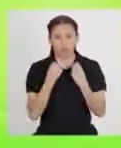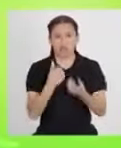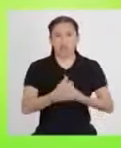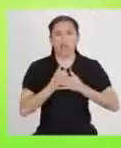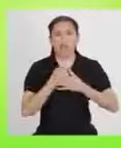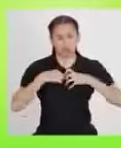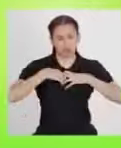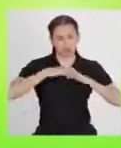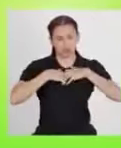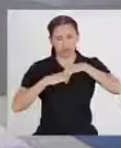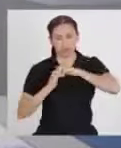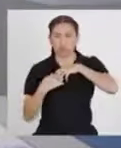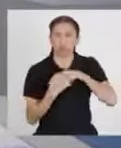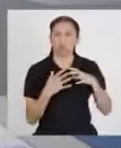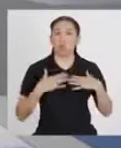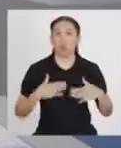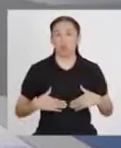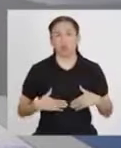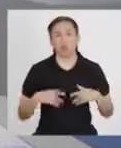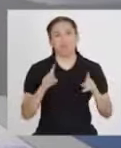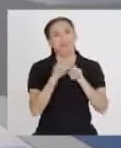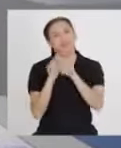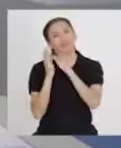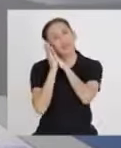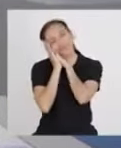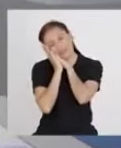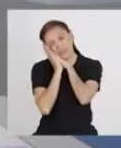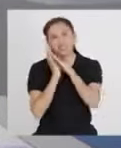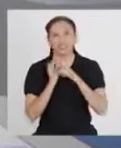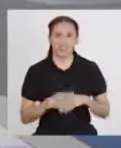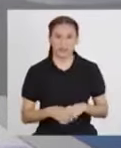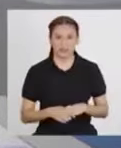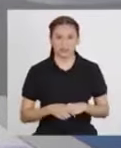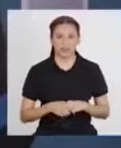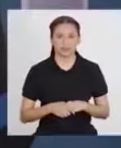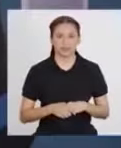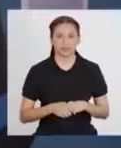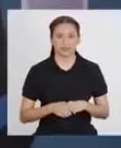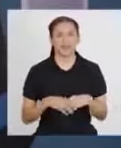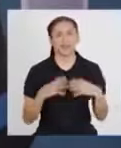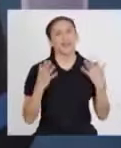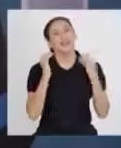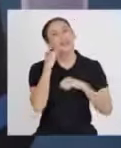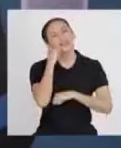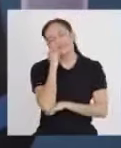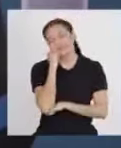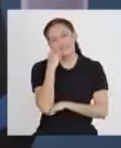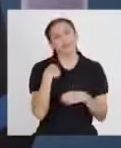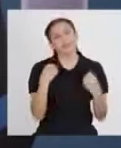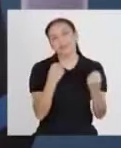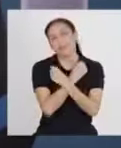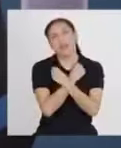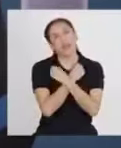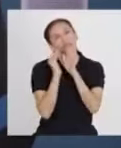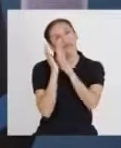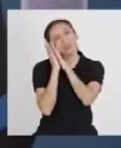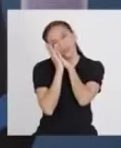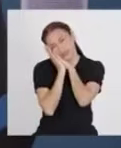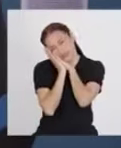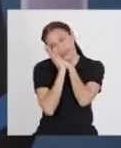huesos y músculos del cuerpo. ¡Y dormir hoy! ¡Me encanta dormir!